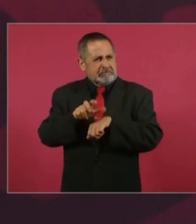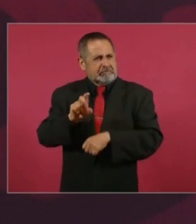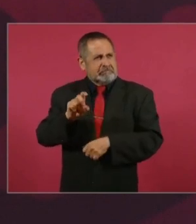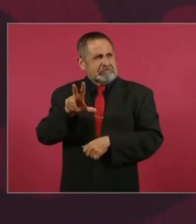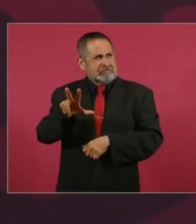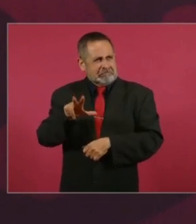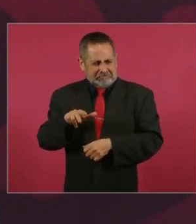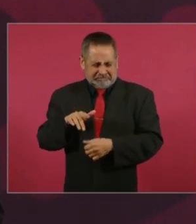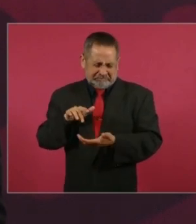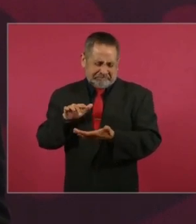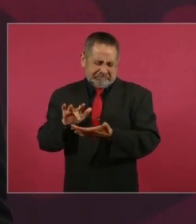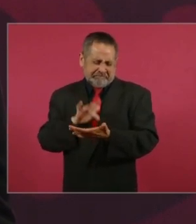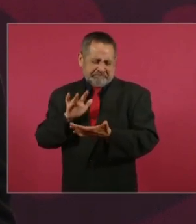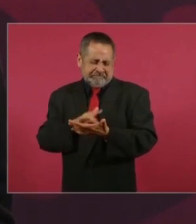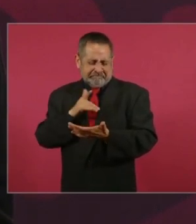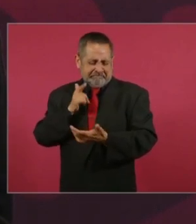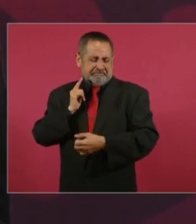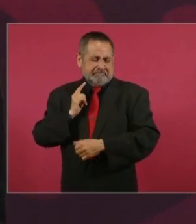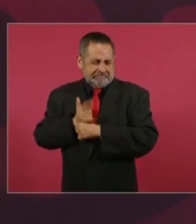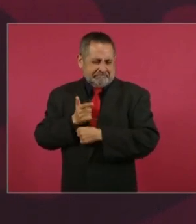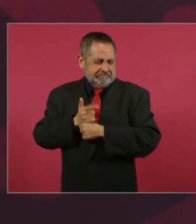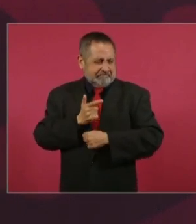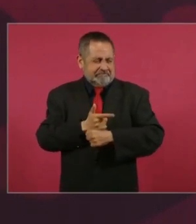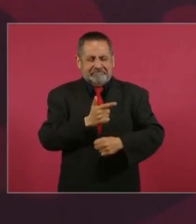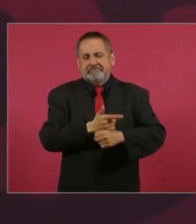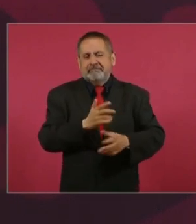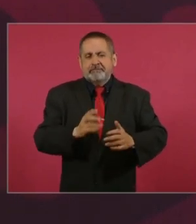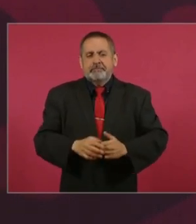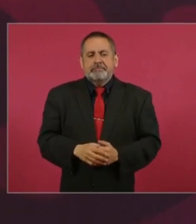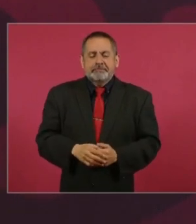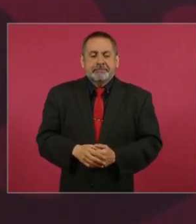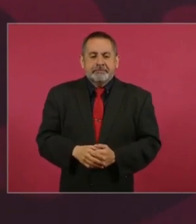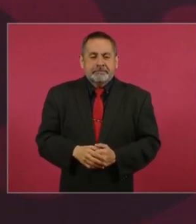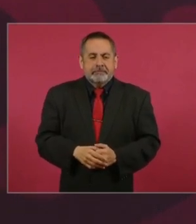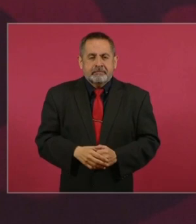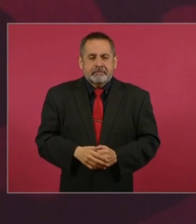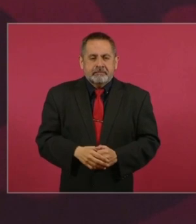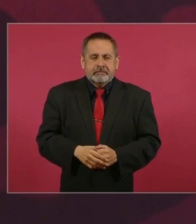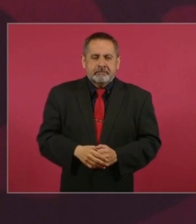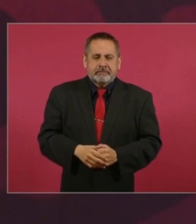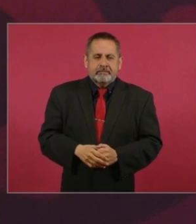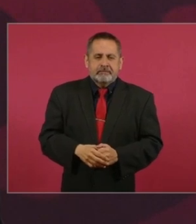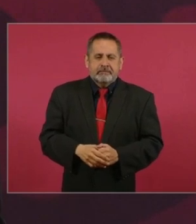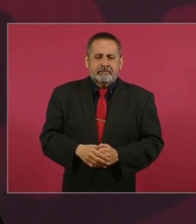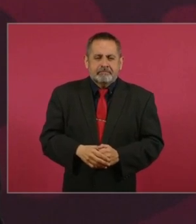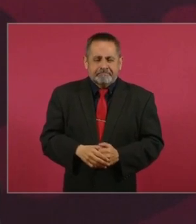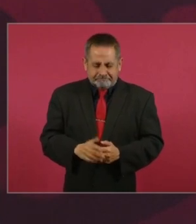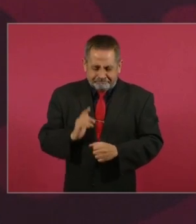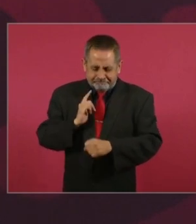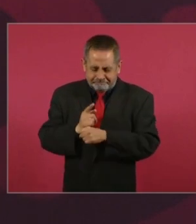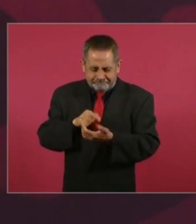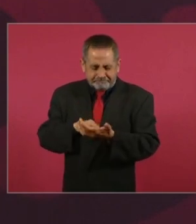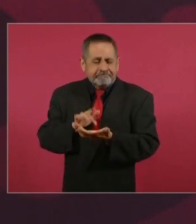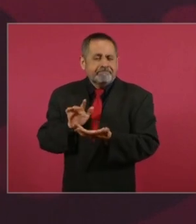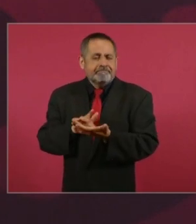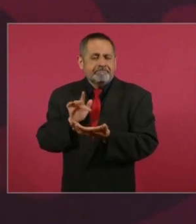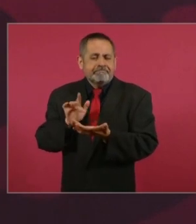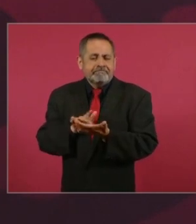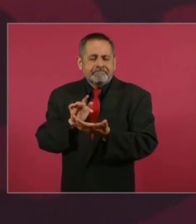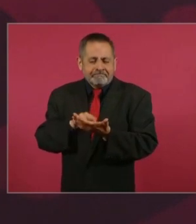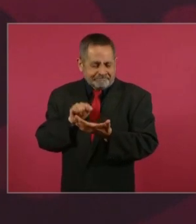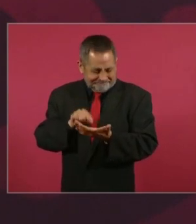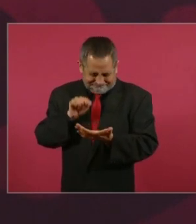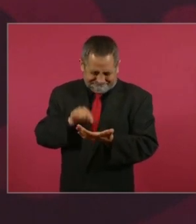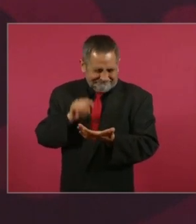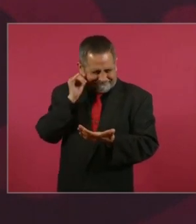ahí me entero, porque